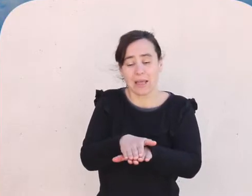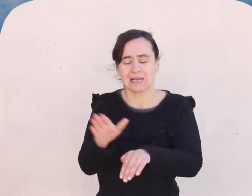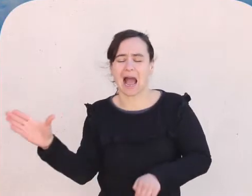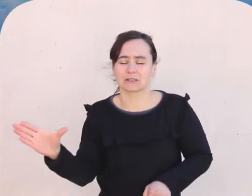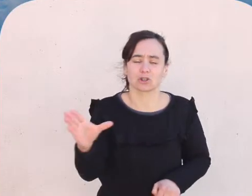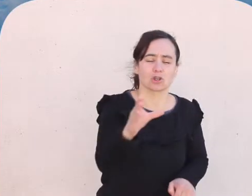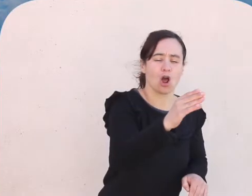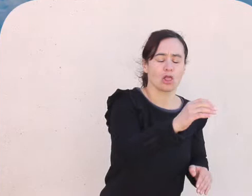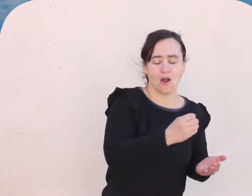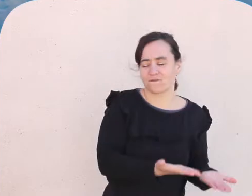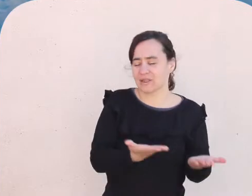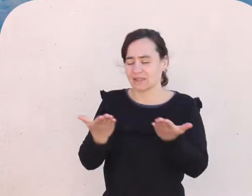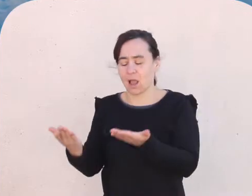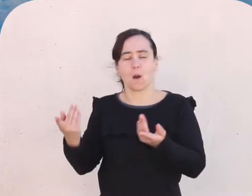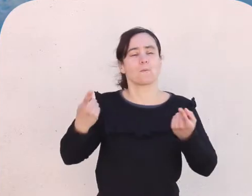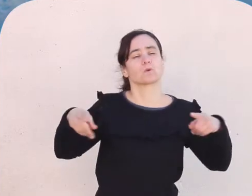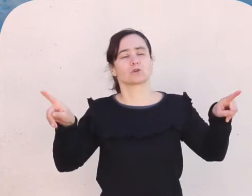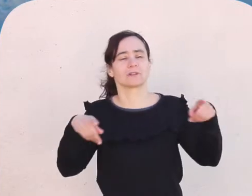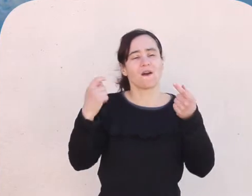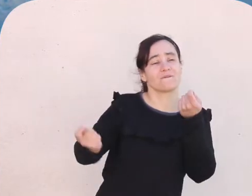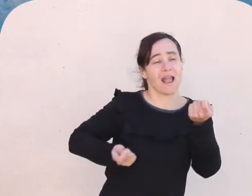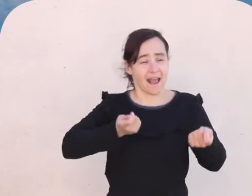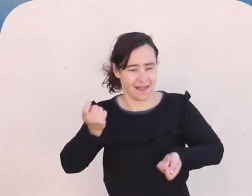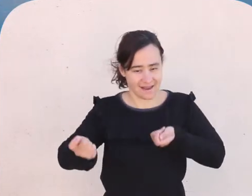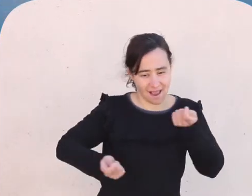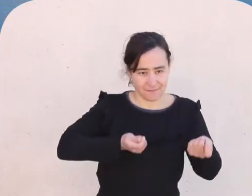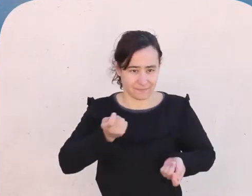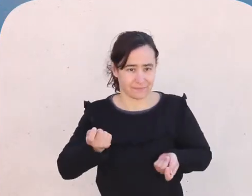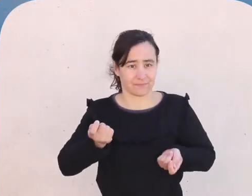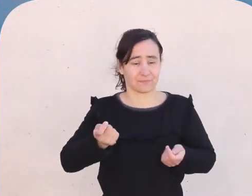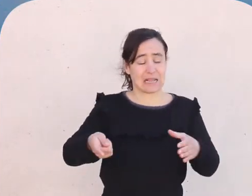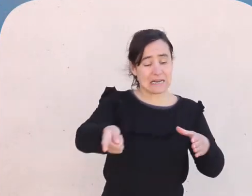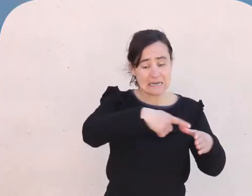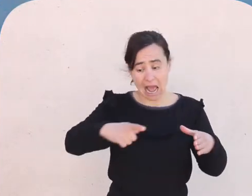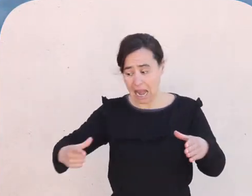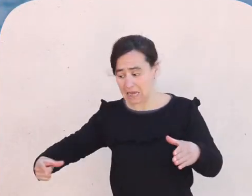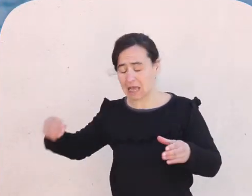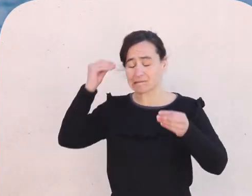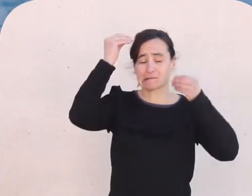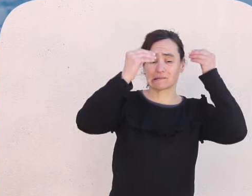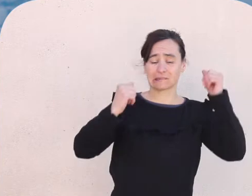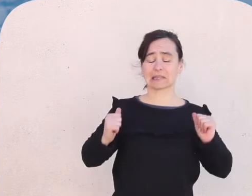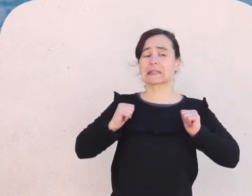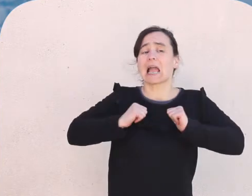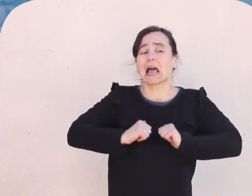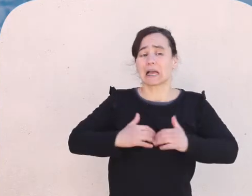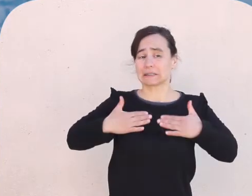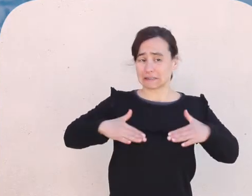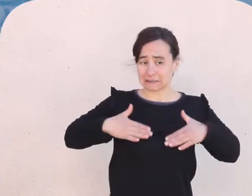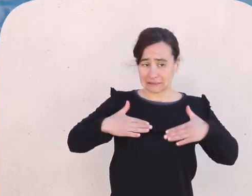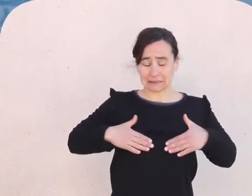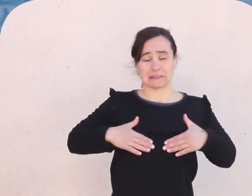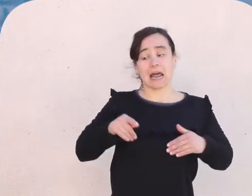peces para recibirlos con música y baile. La preocupación de la raya era